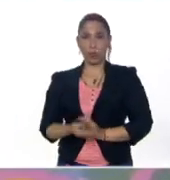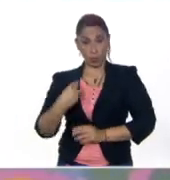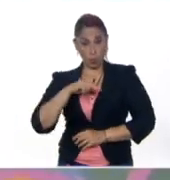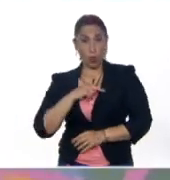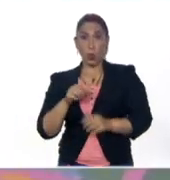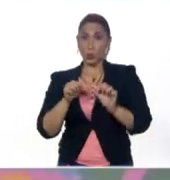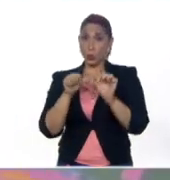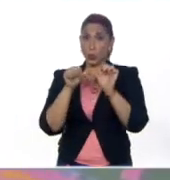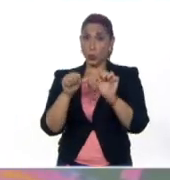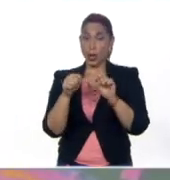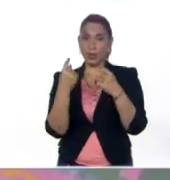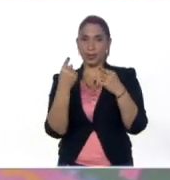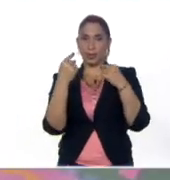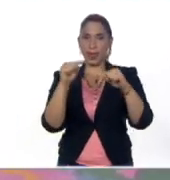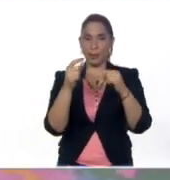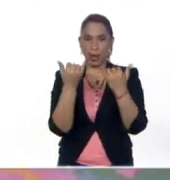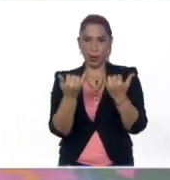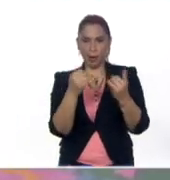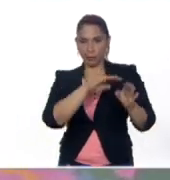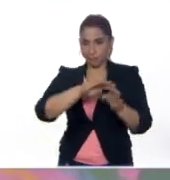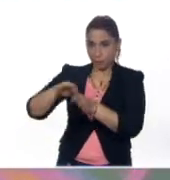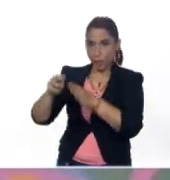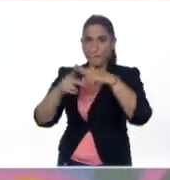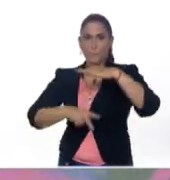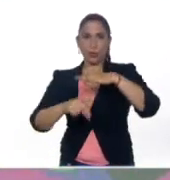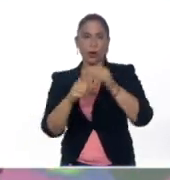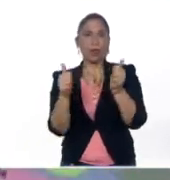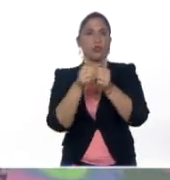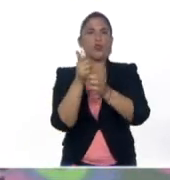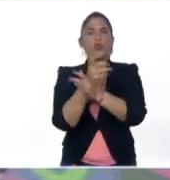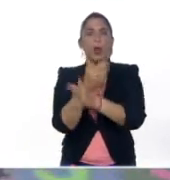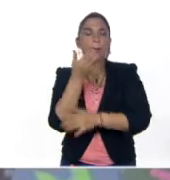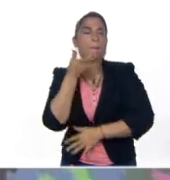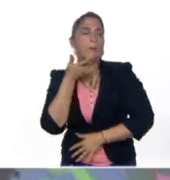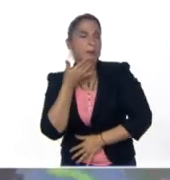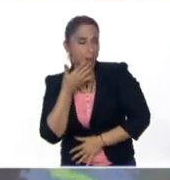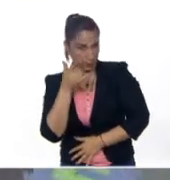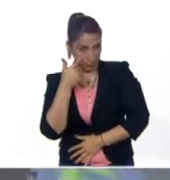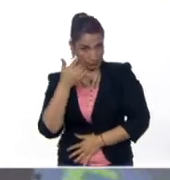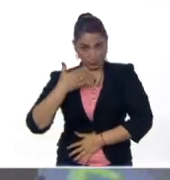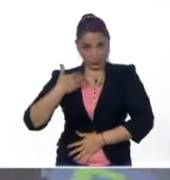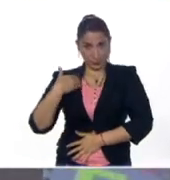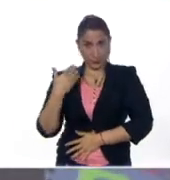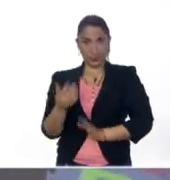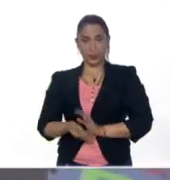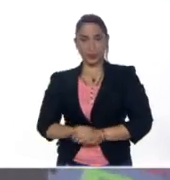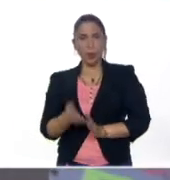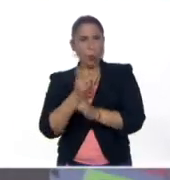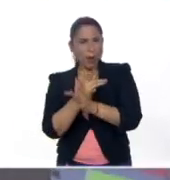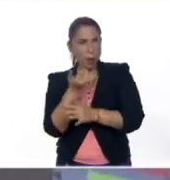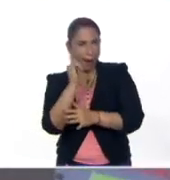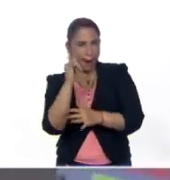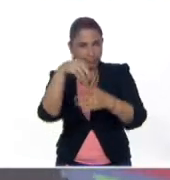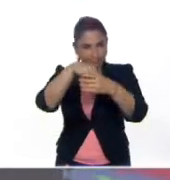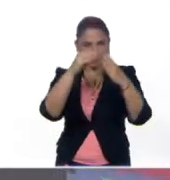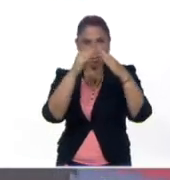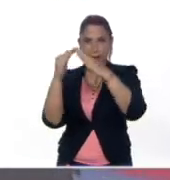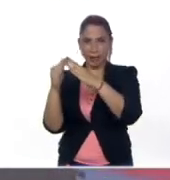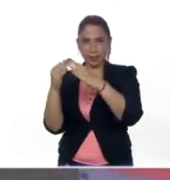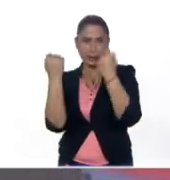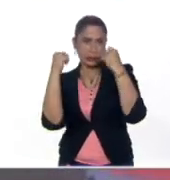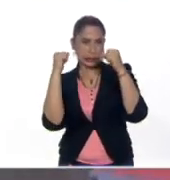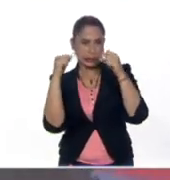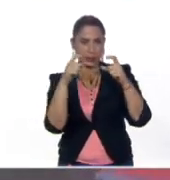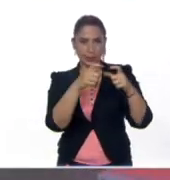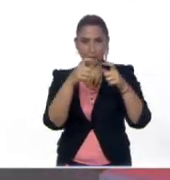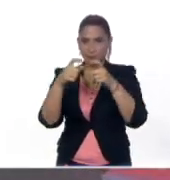continuar con la etapa preescolar con un juego Fíjense, les tengo un juego Ustedes en casa van a preparar unas